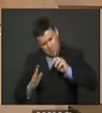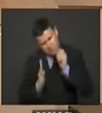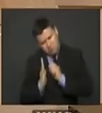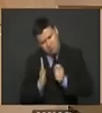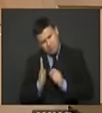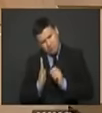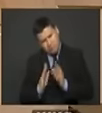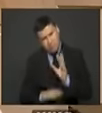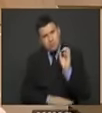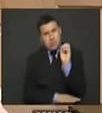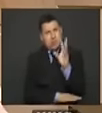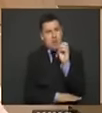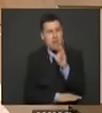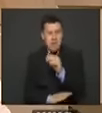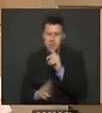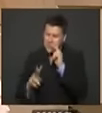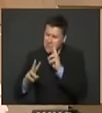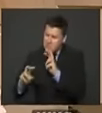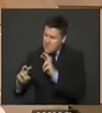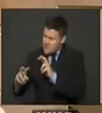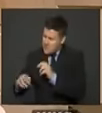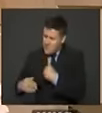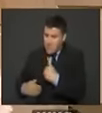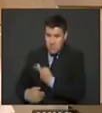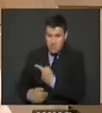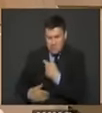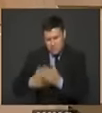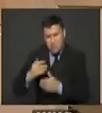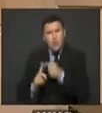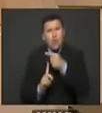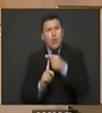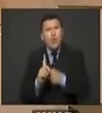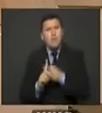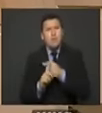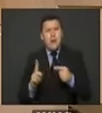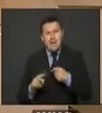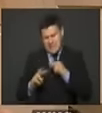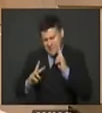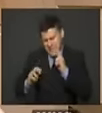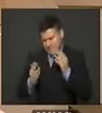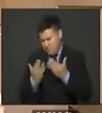que hemos adelantado en el último mes y medio, básicamente.